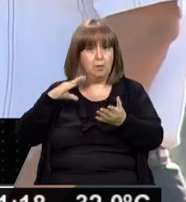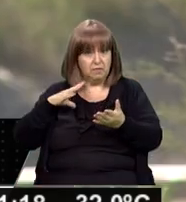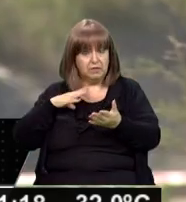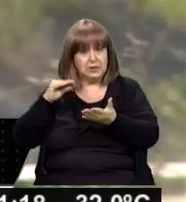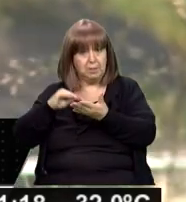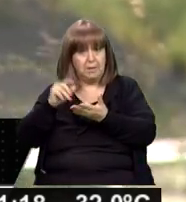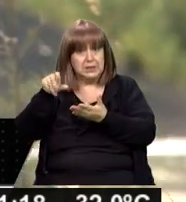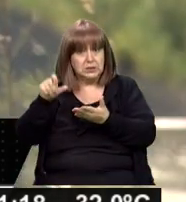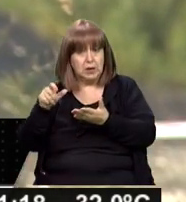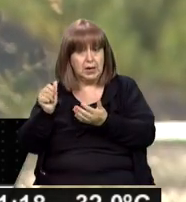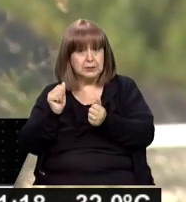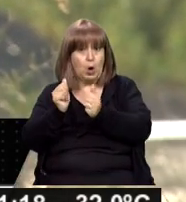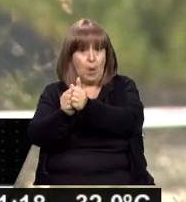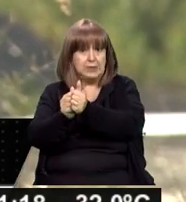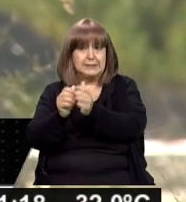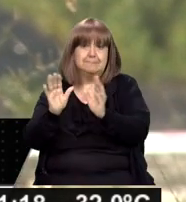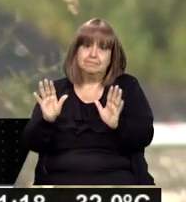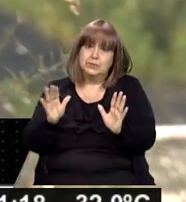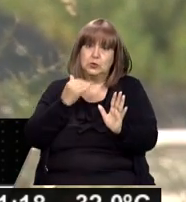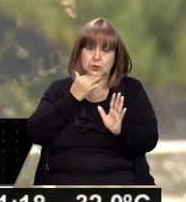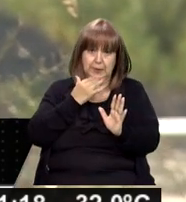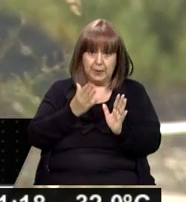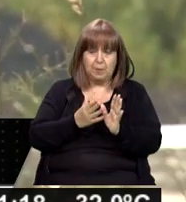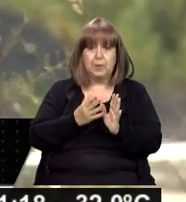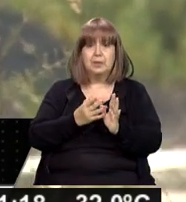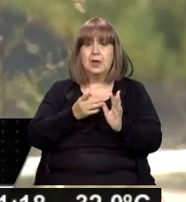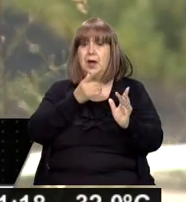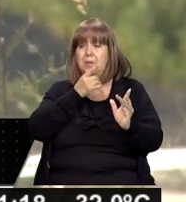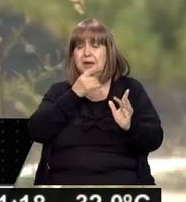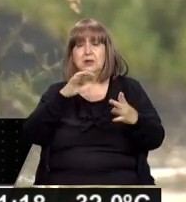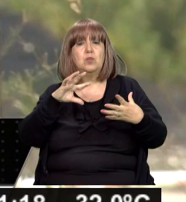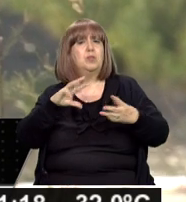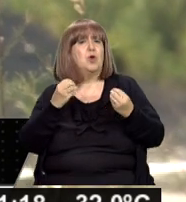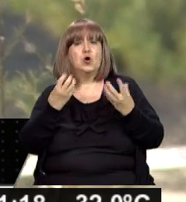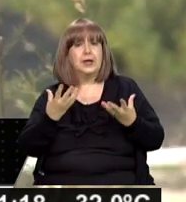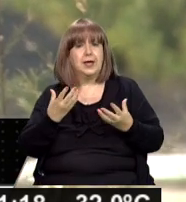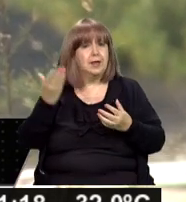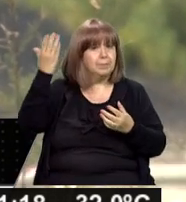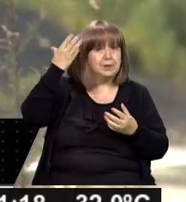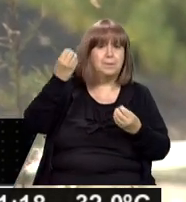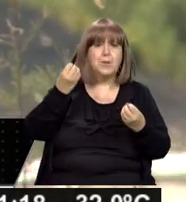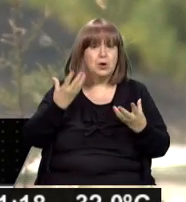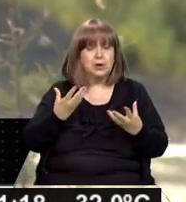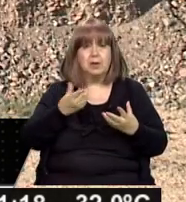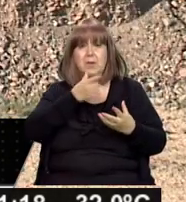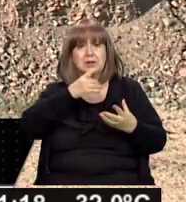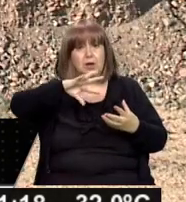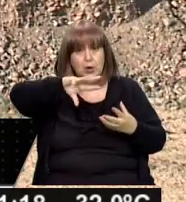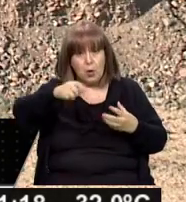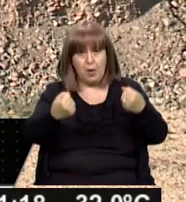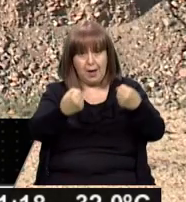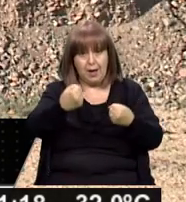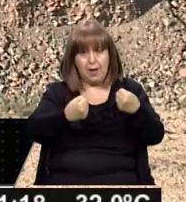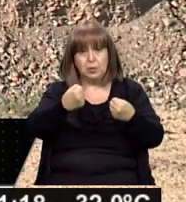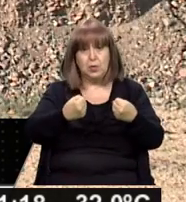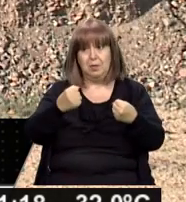El móvil está en el robo, por lo menos luego de la desaparición se lo vio a Salazar